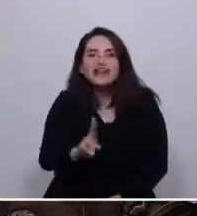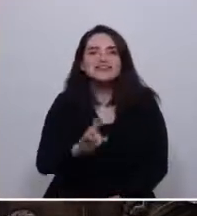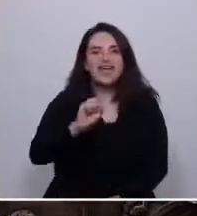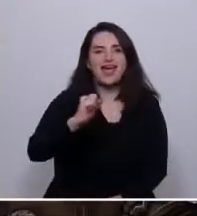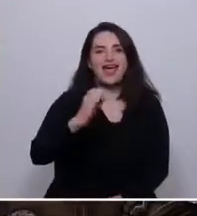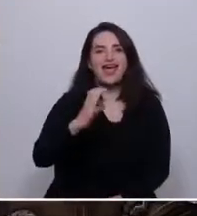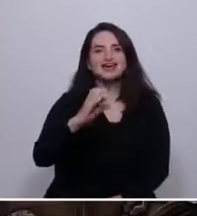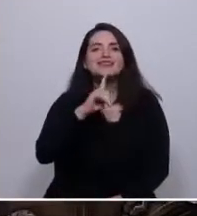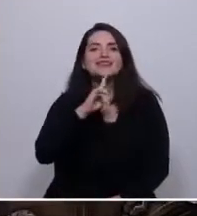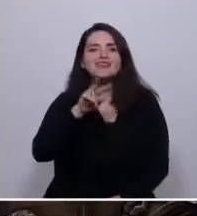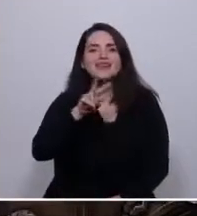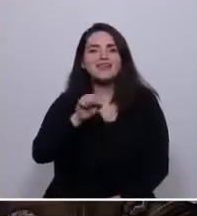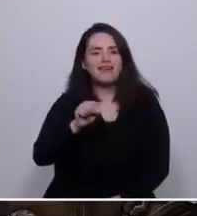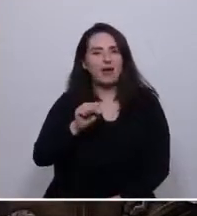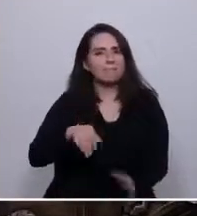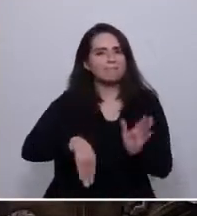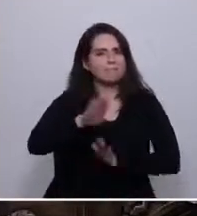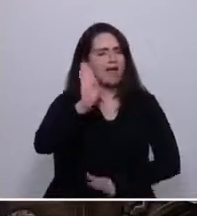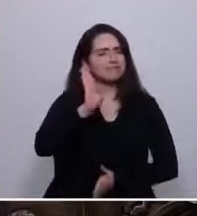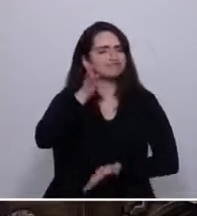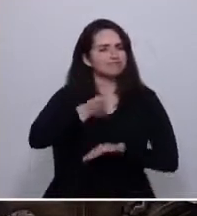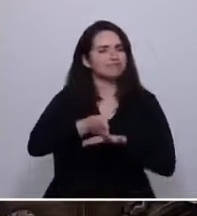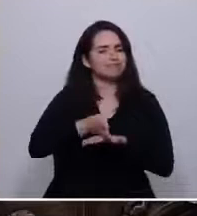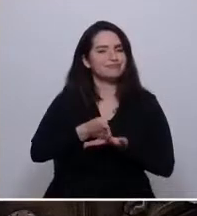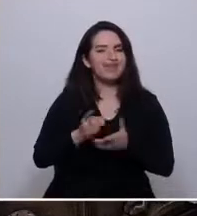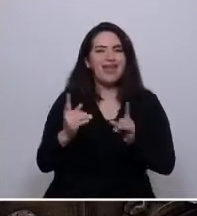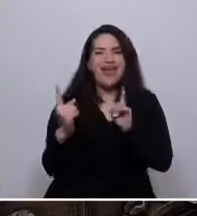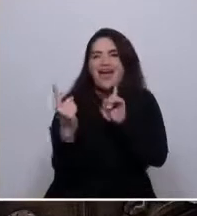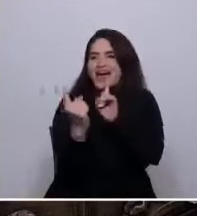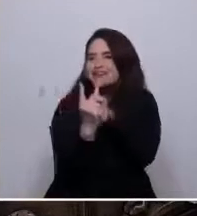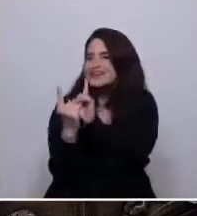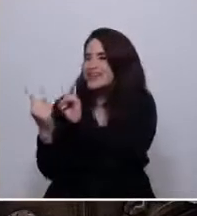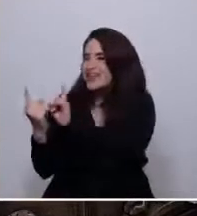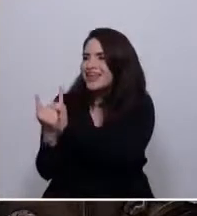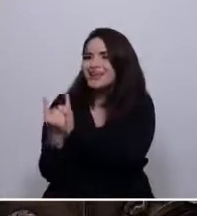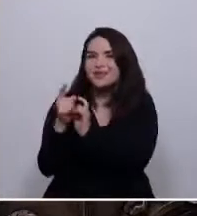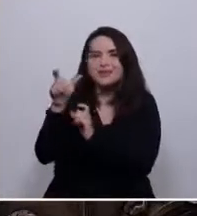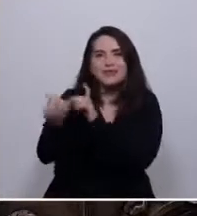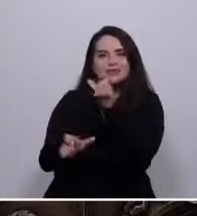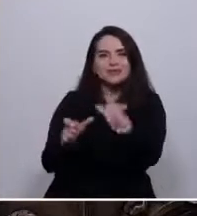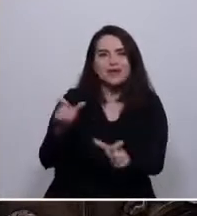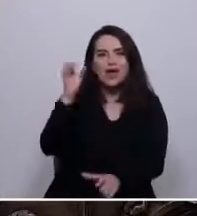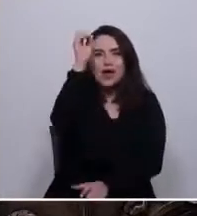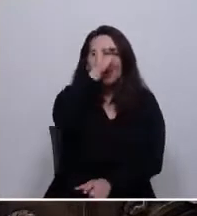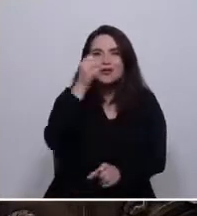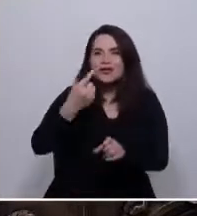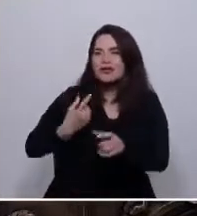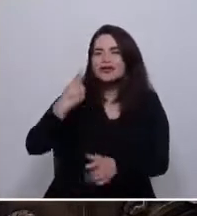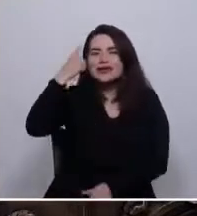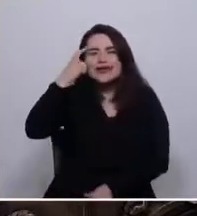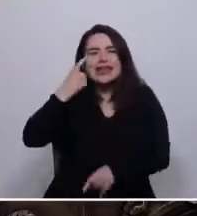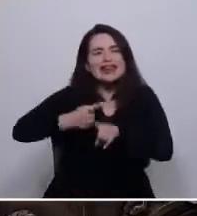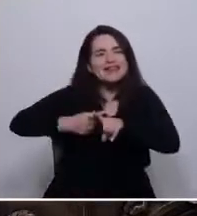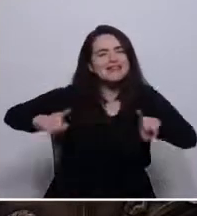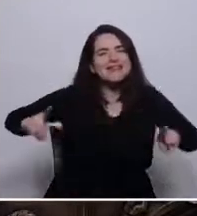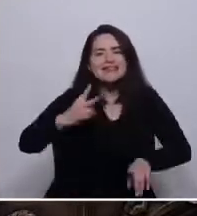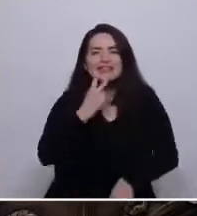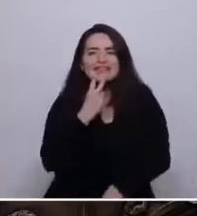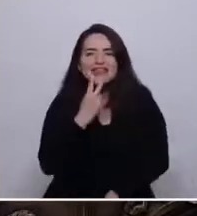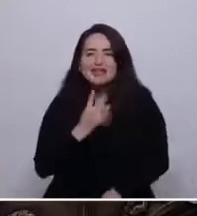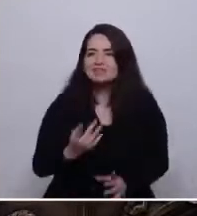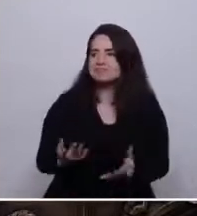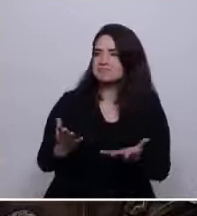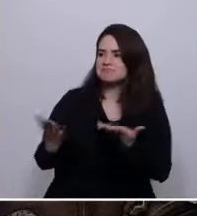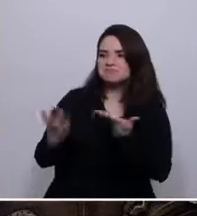consiste en acercarnos a quienes tienen esas creencias y modos de vida distintos, en entrar en